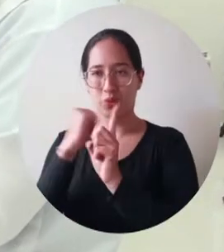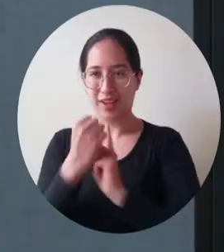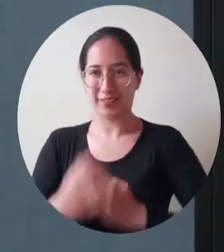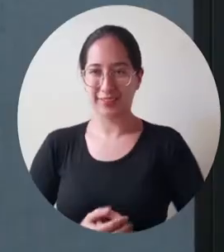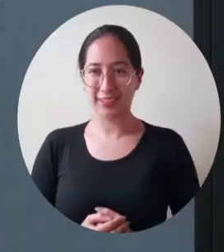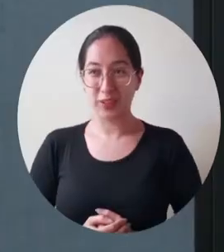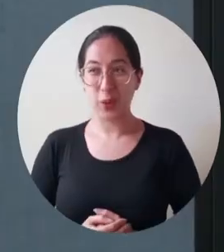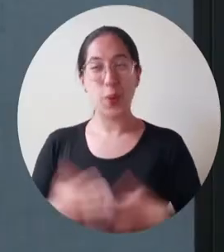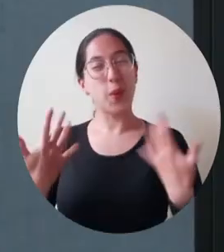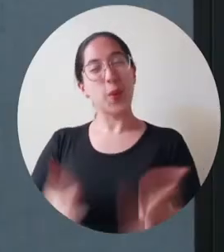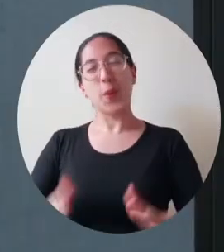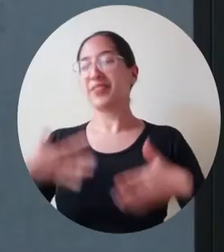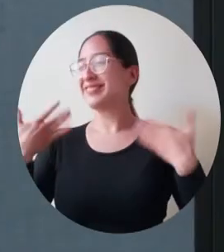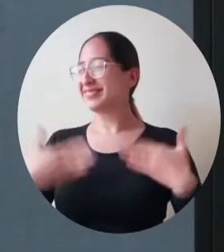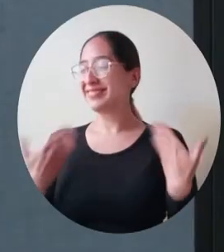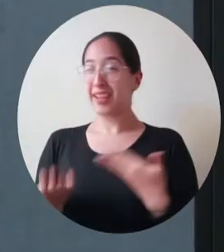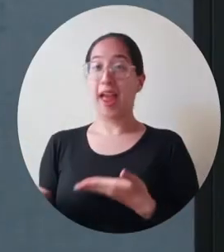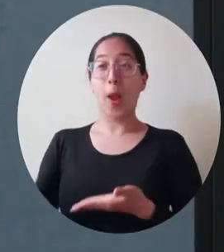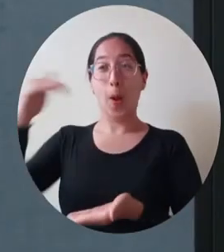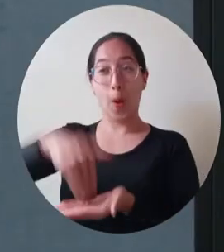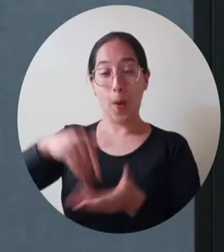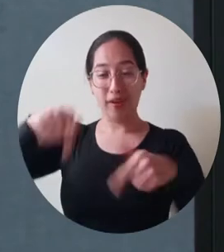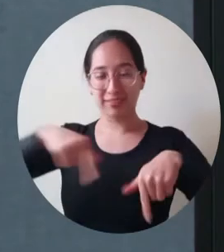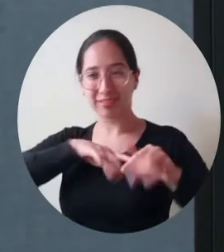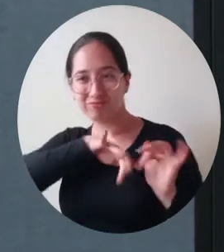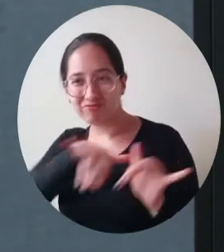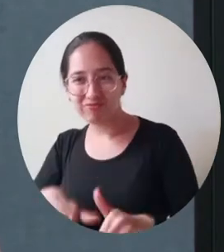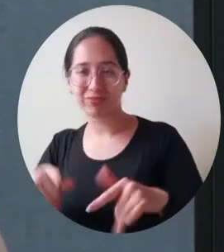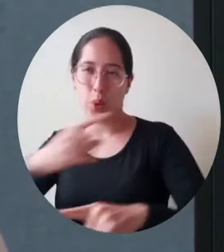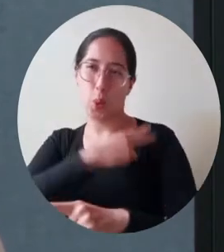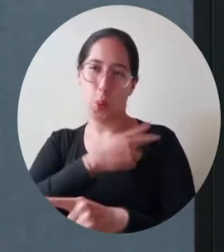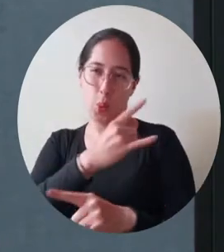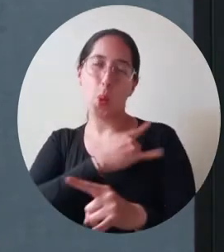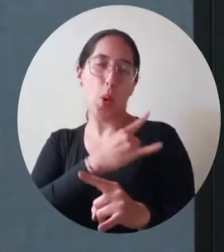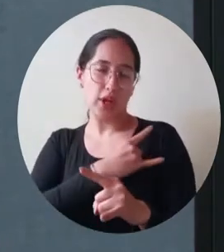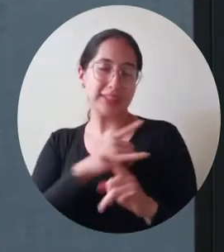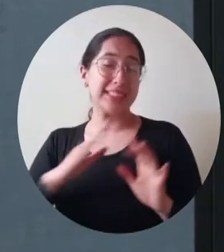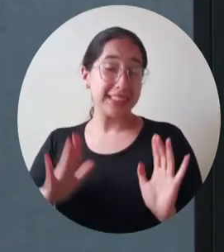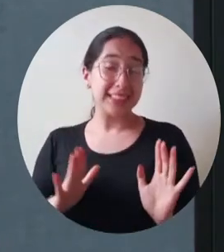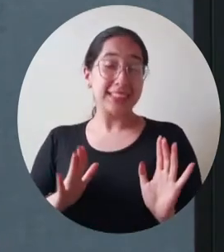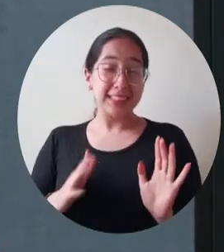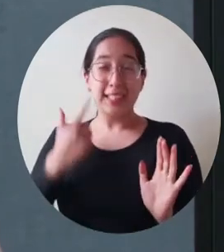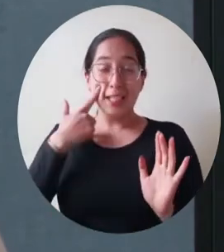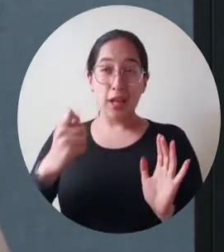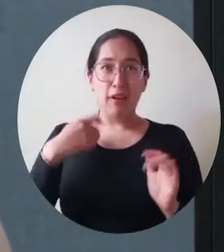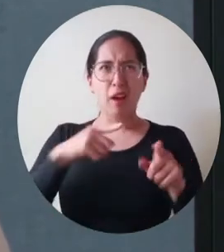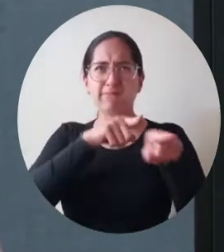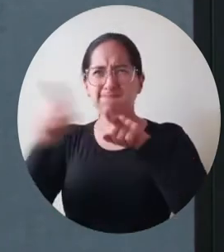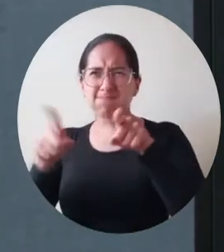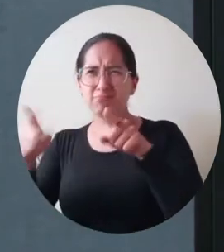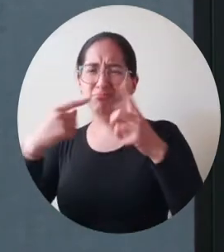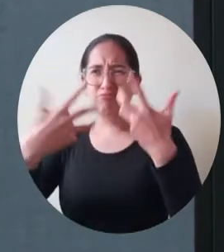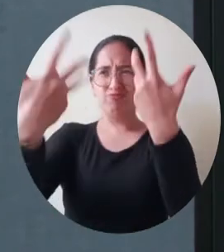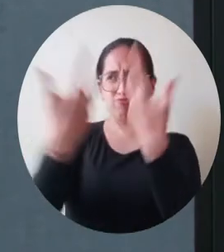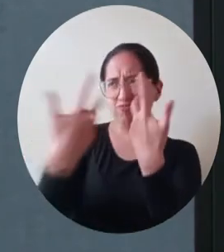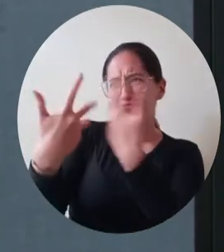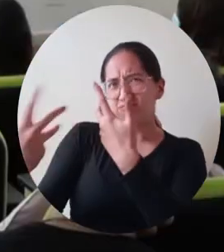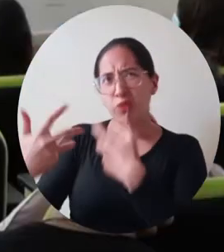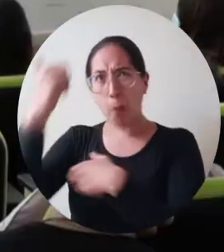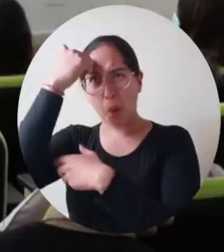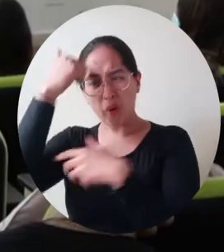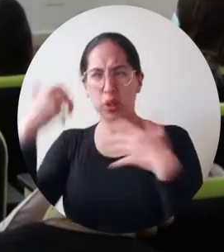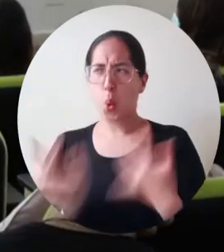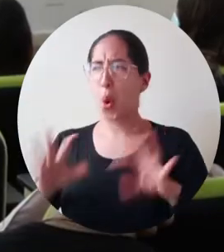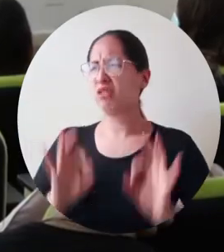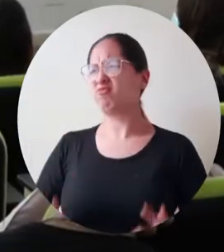Feliz, contenta de volver a la presencialidad, dado que es un gusto tener al frente a docentes llenos de